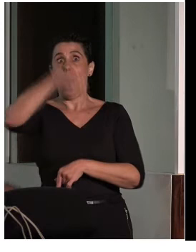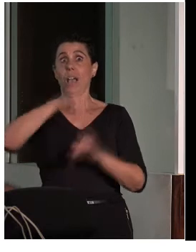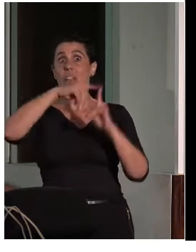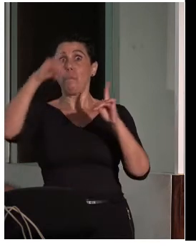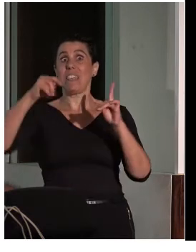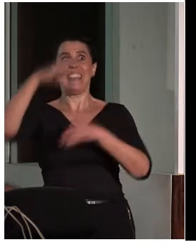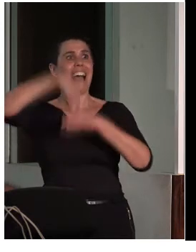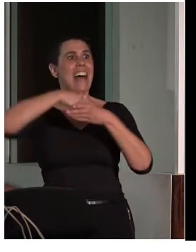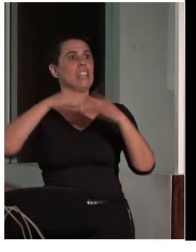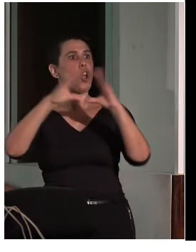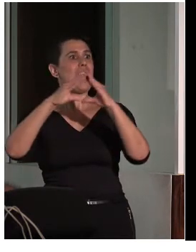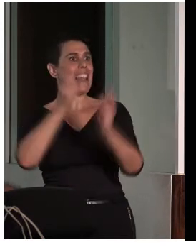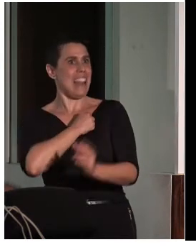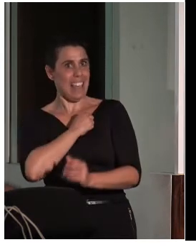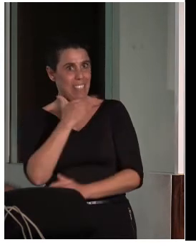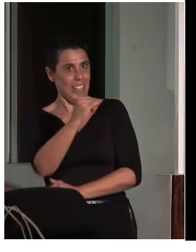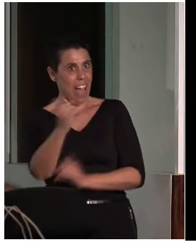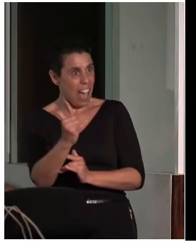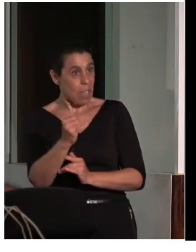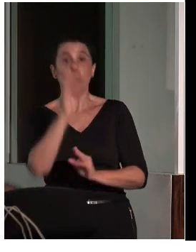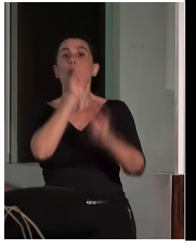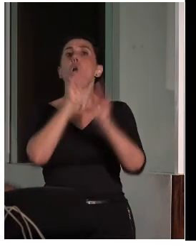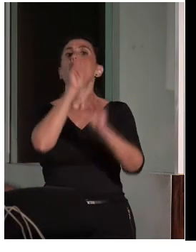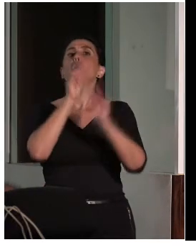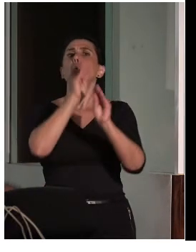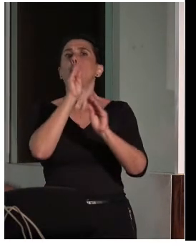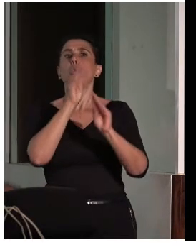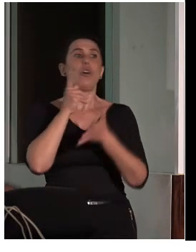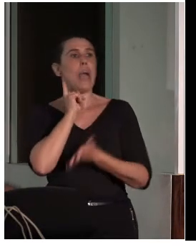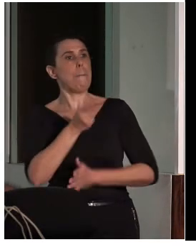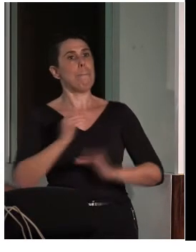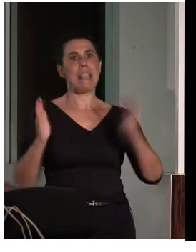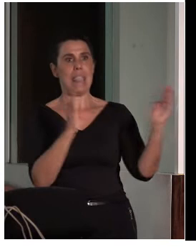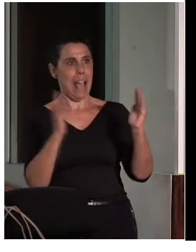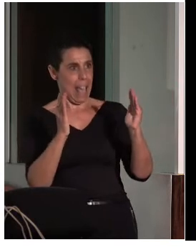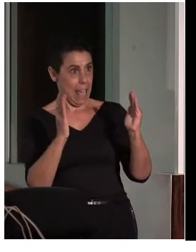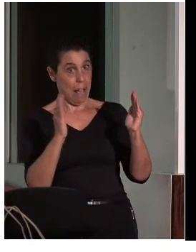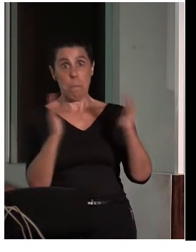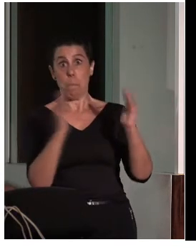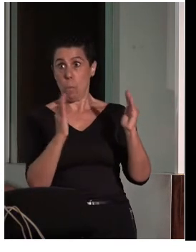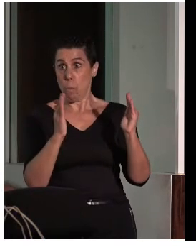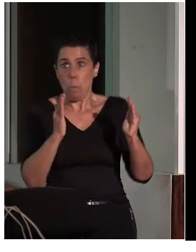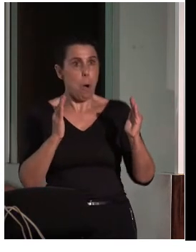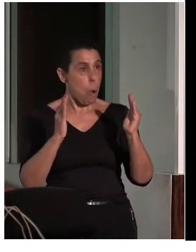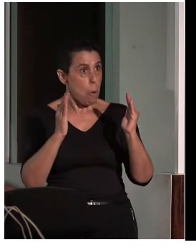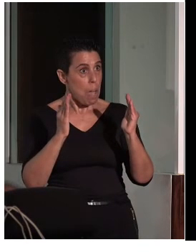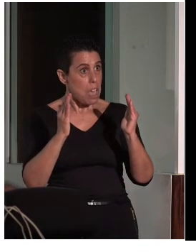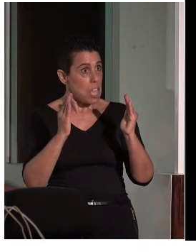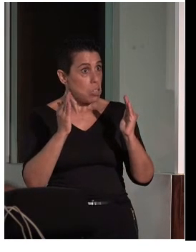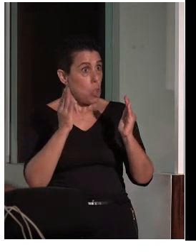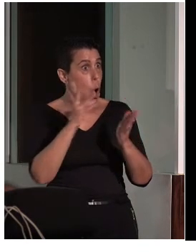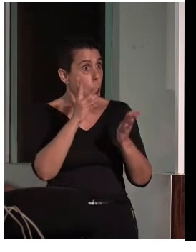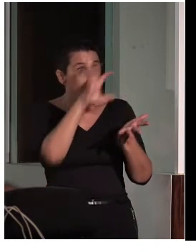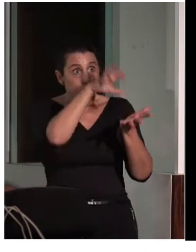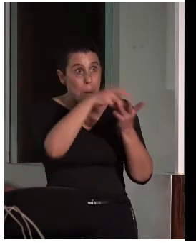Entonces, hay soluciones contemporáneas que no están reñidas con ese patrimonio y que hay